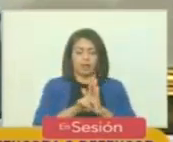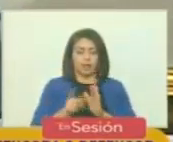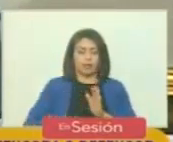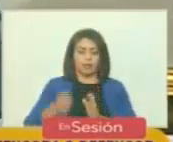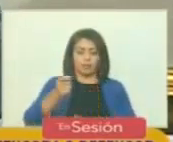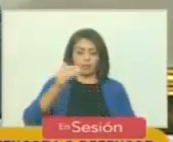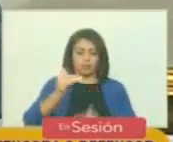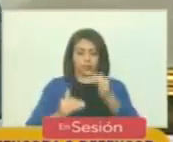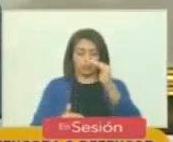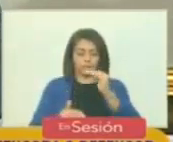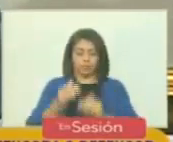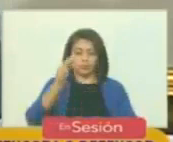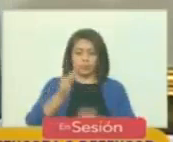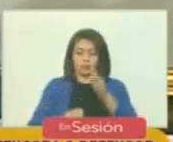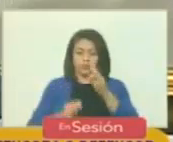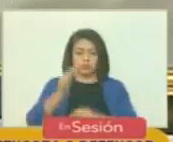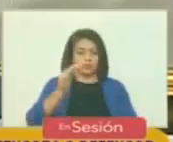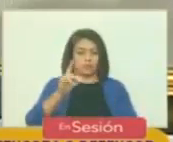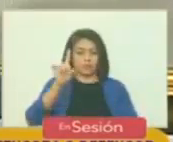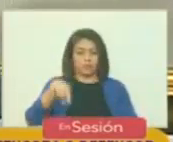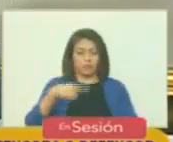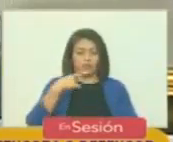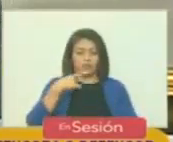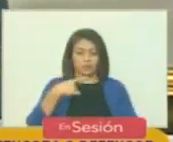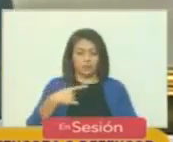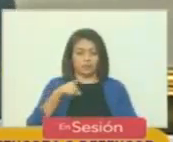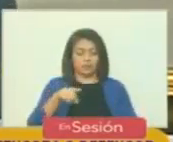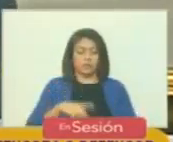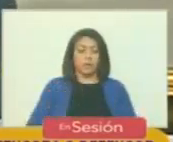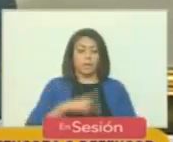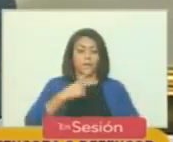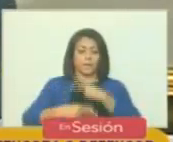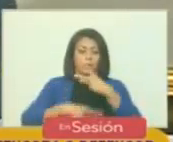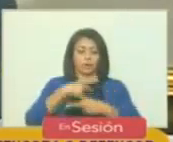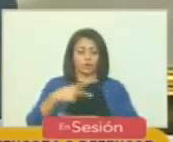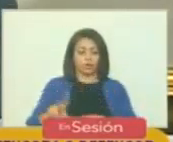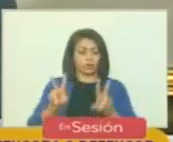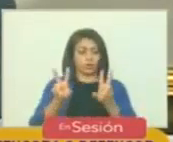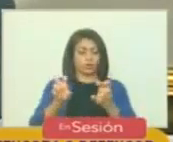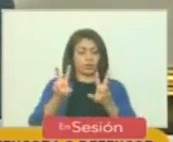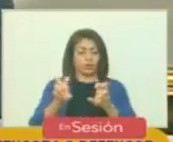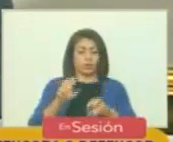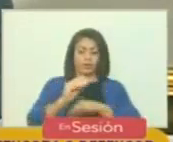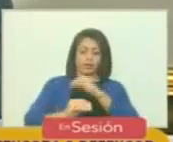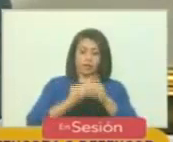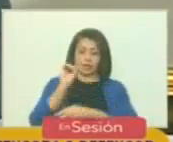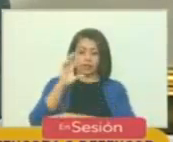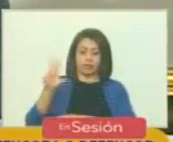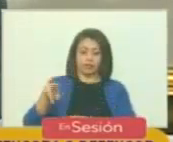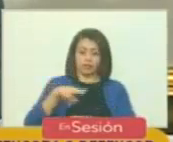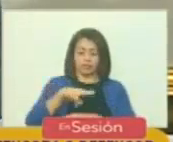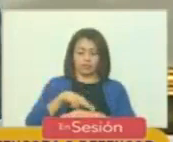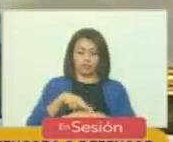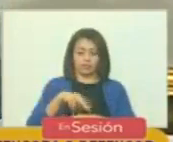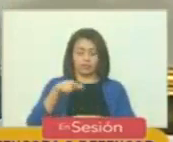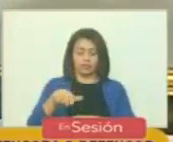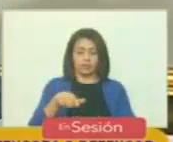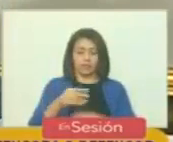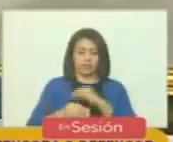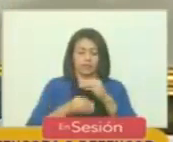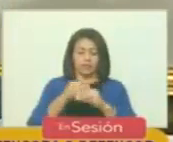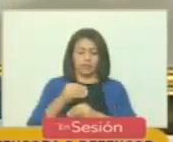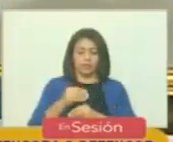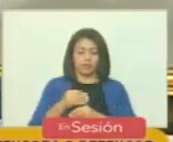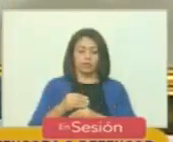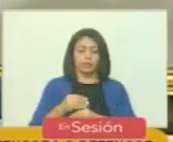Tribunal Supremo de Justicia, y también los procesos novedosos que esta Asamblea Nacional estableció